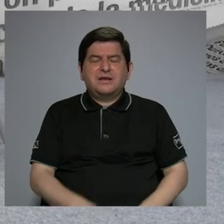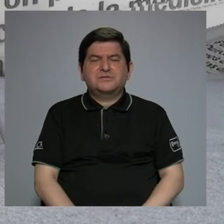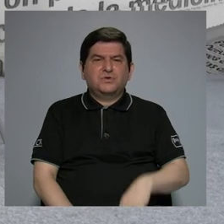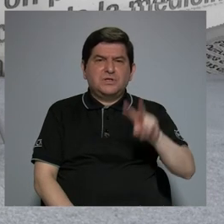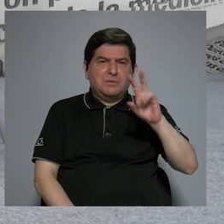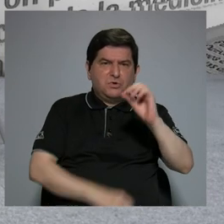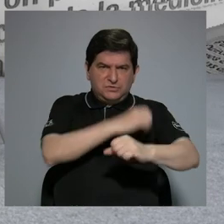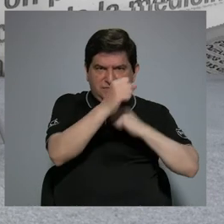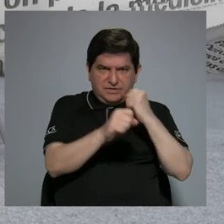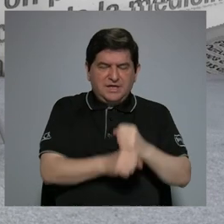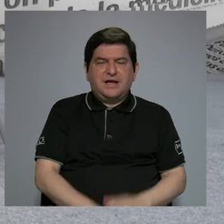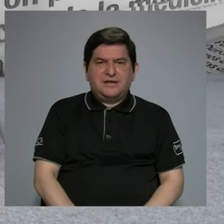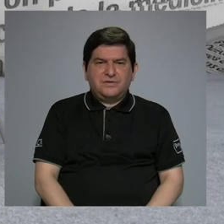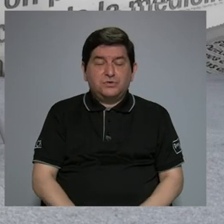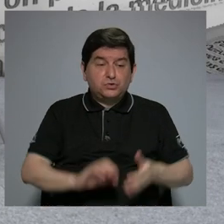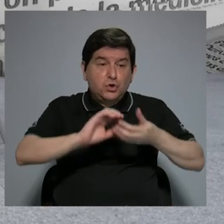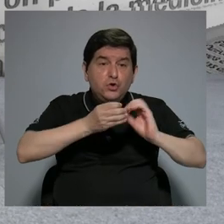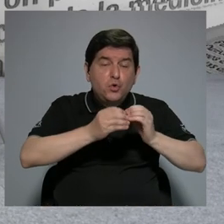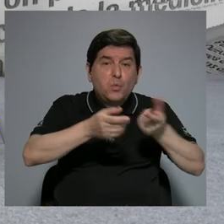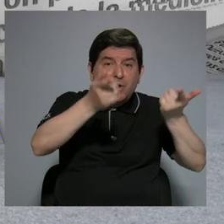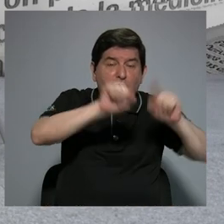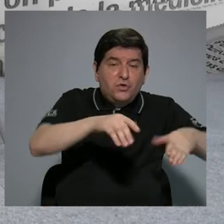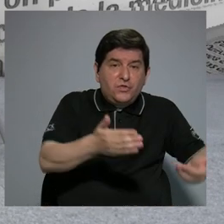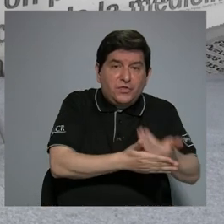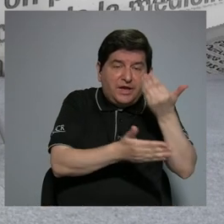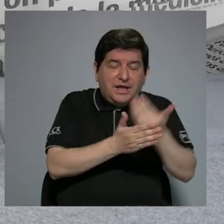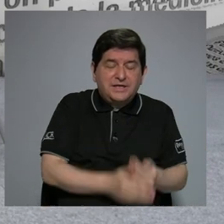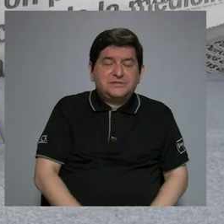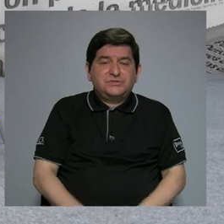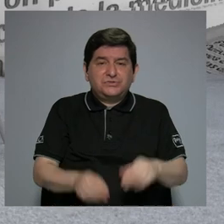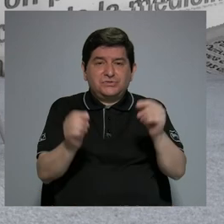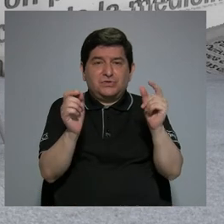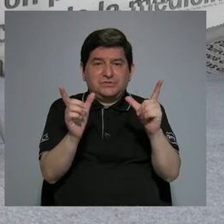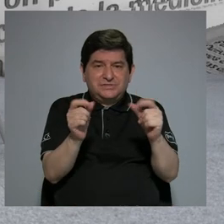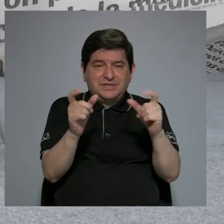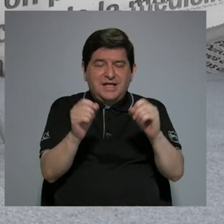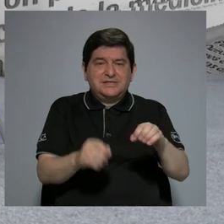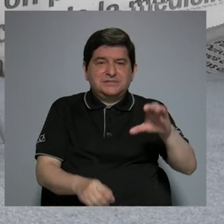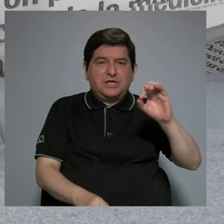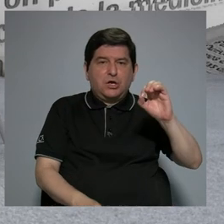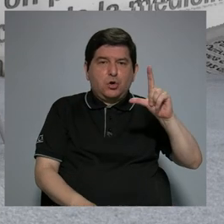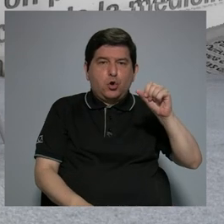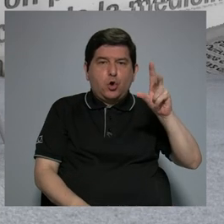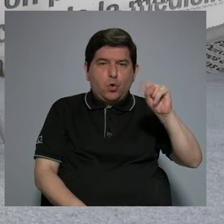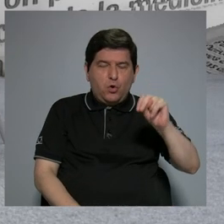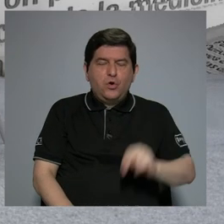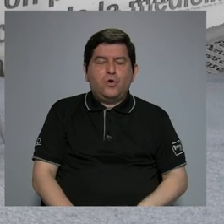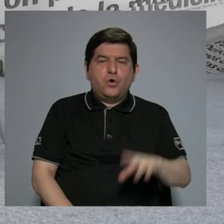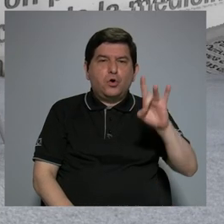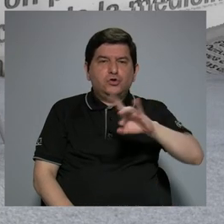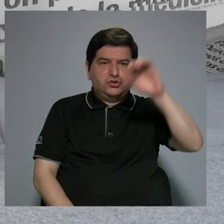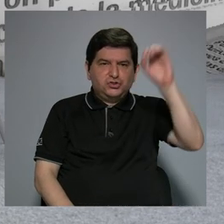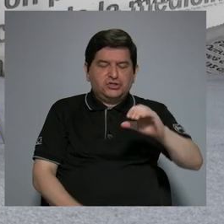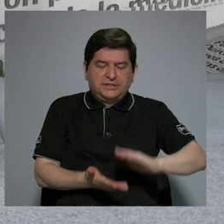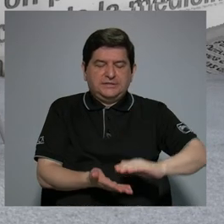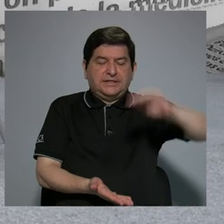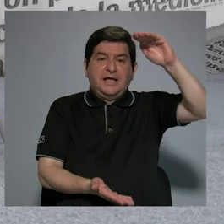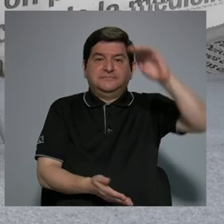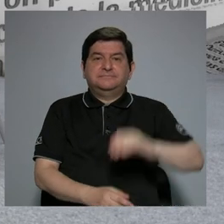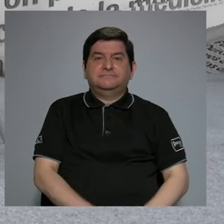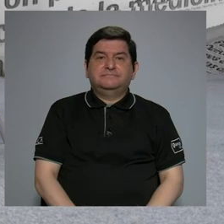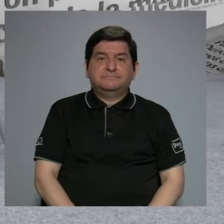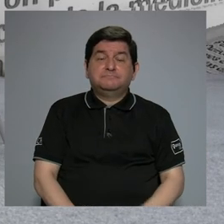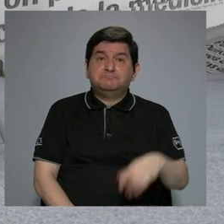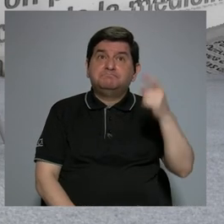décadas la incidencia, es decir, el número de casos nuevos de cáncer colorectal en Costa Rica ha aumentado más del 80%. Entonces,